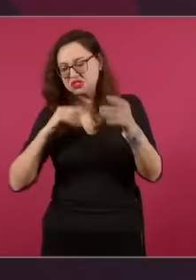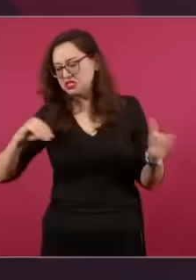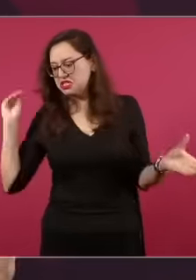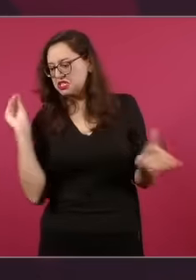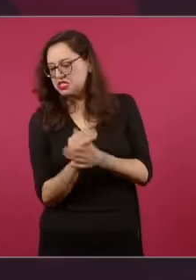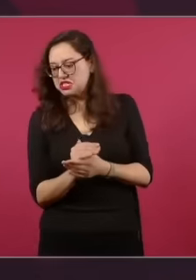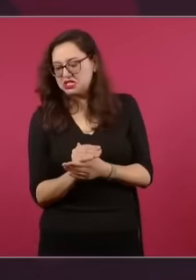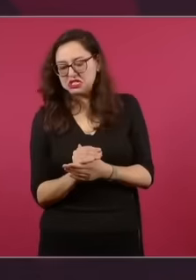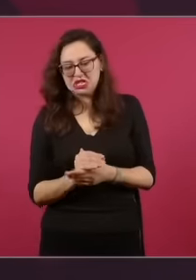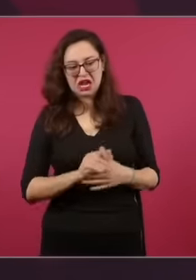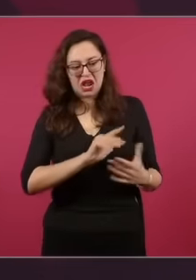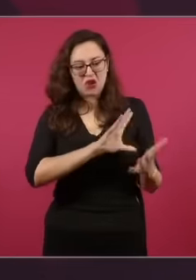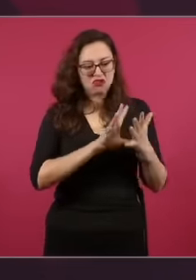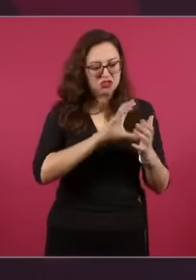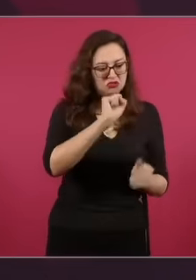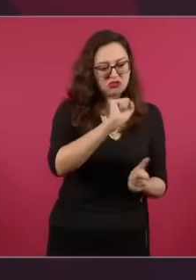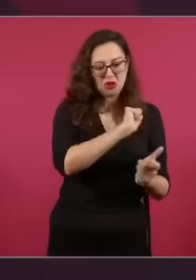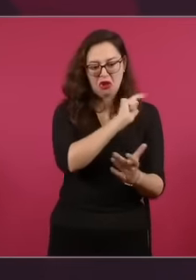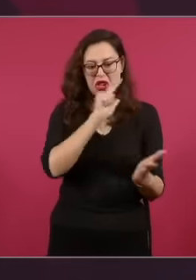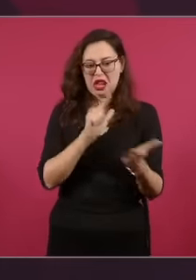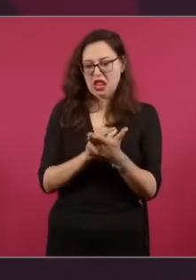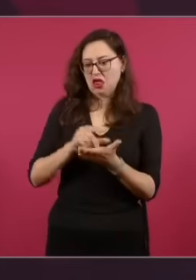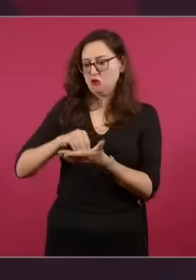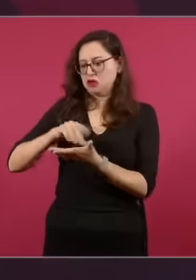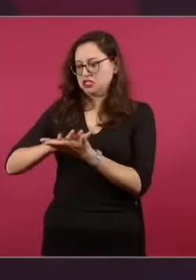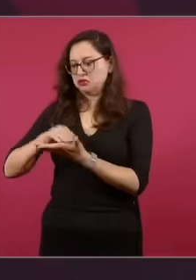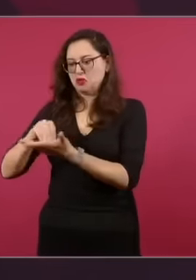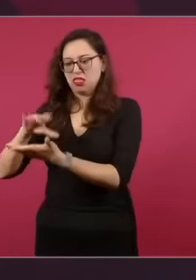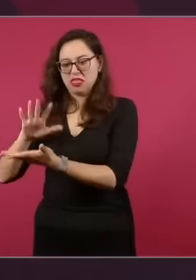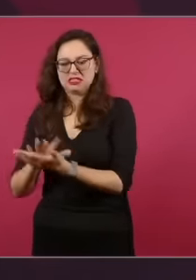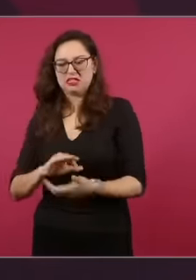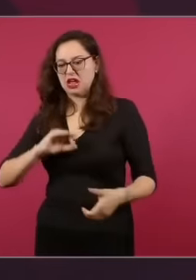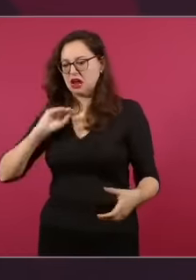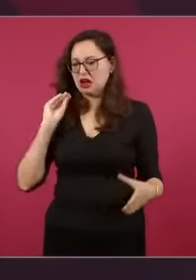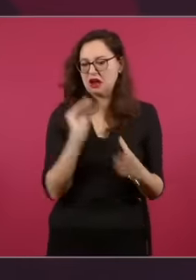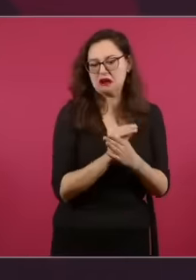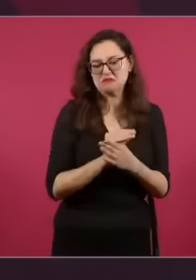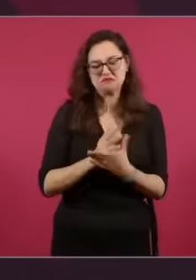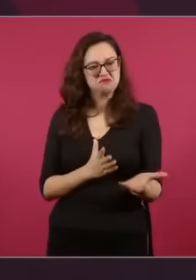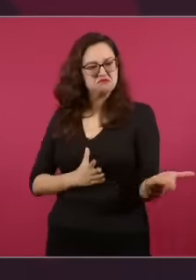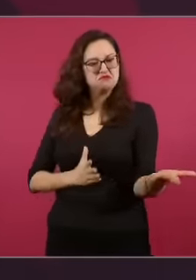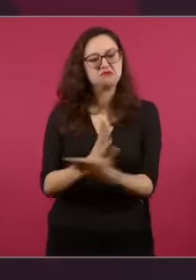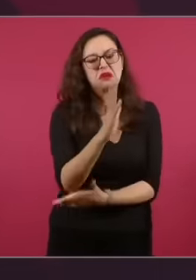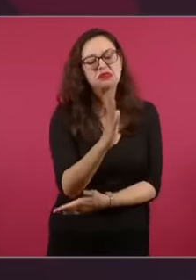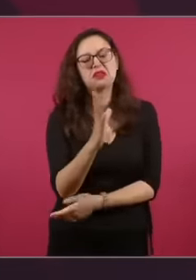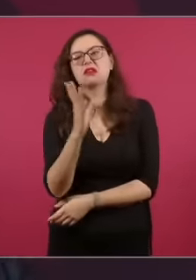legislativo? Es una invasión